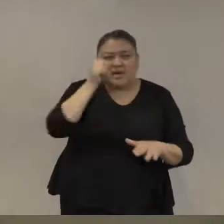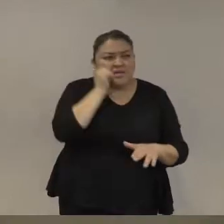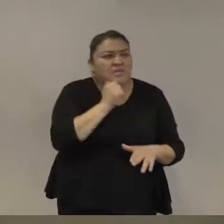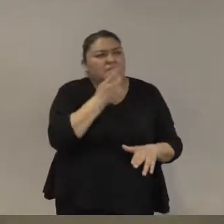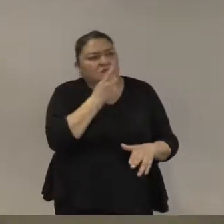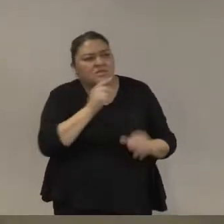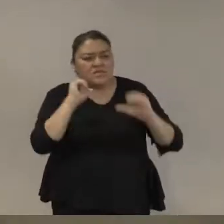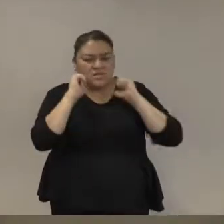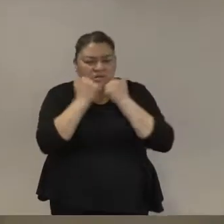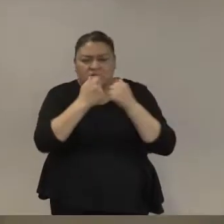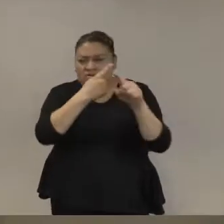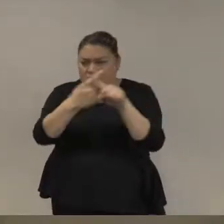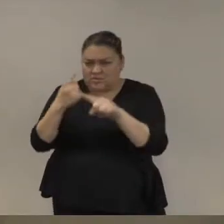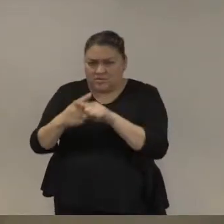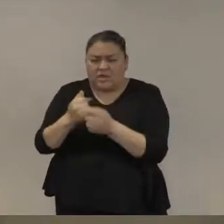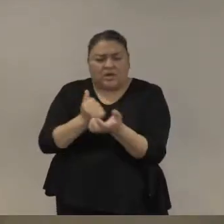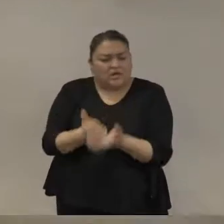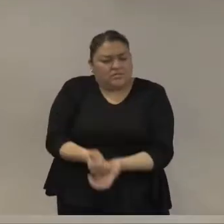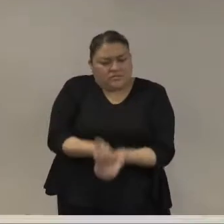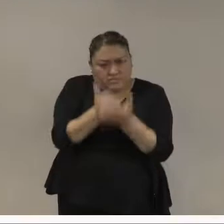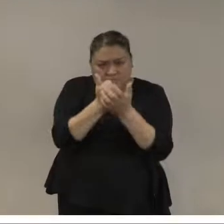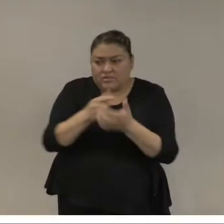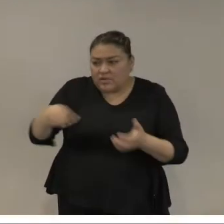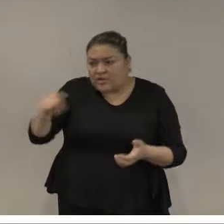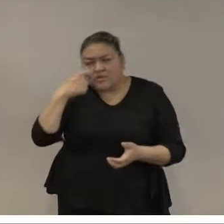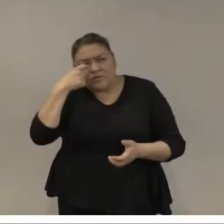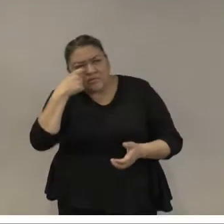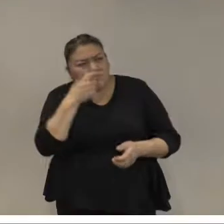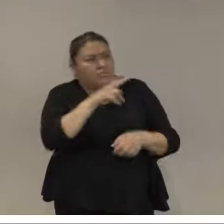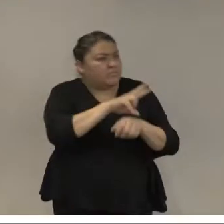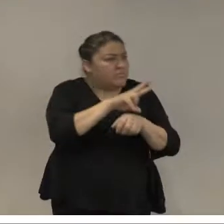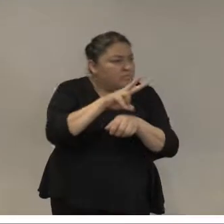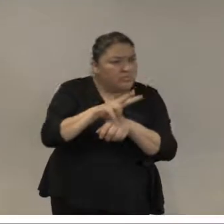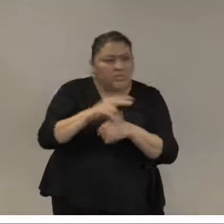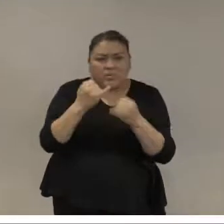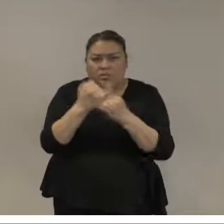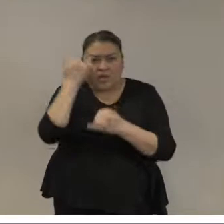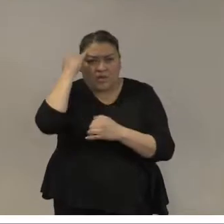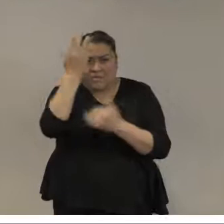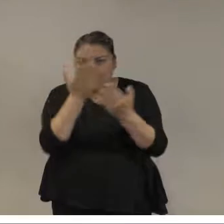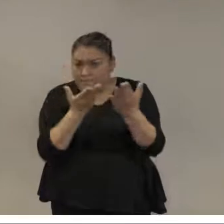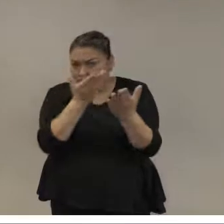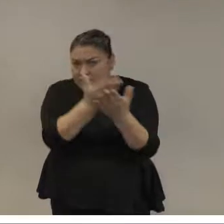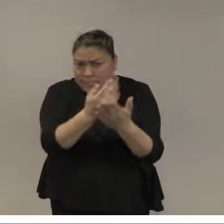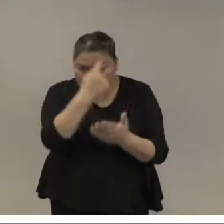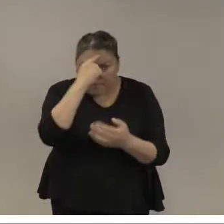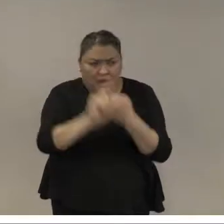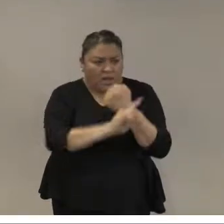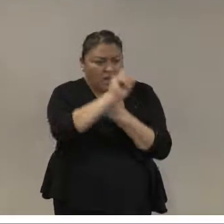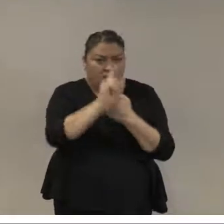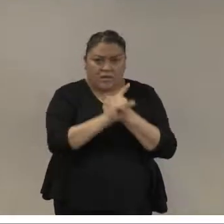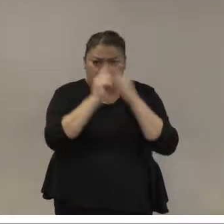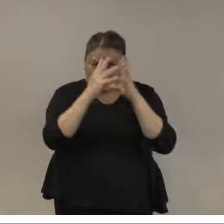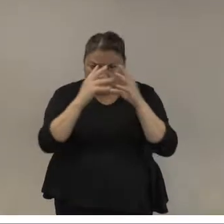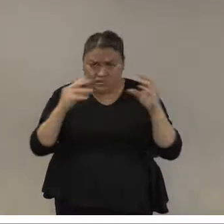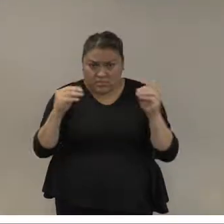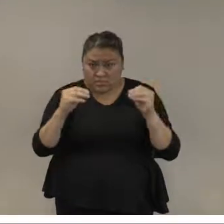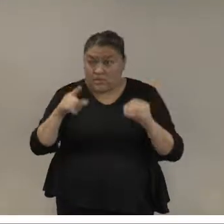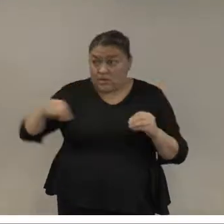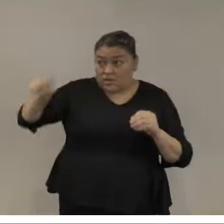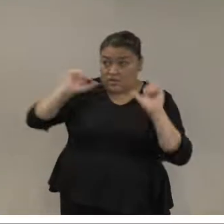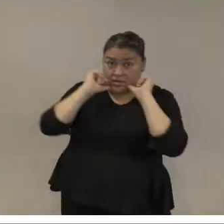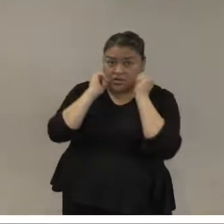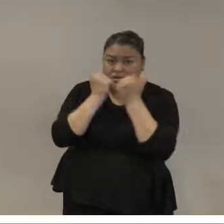pero también juegan un papel de veeduría y de propuesta que es muy necesario tienen la perspectiva